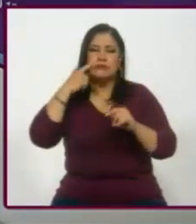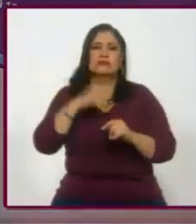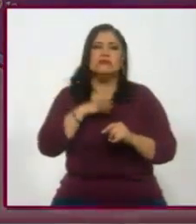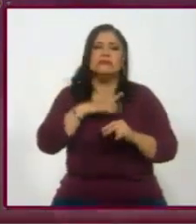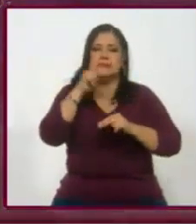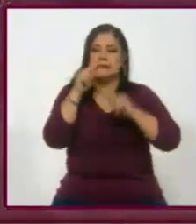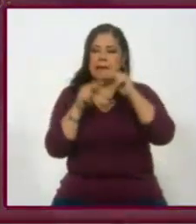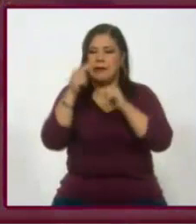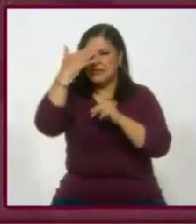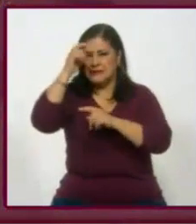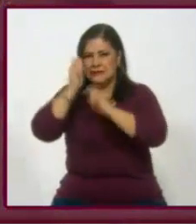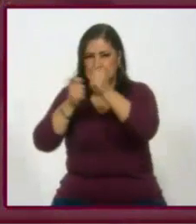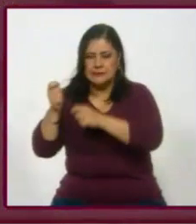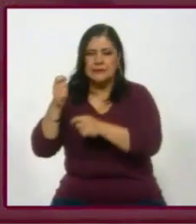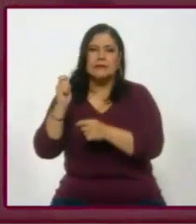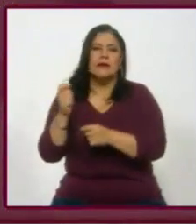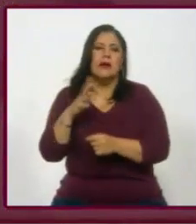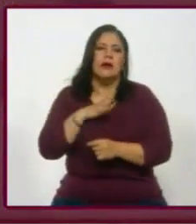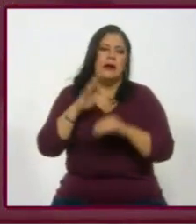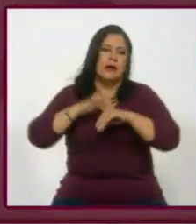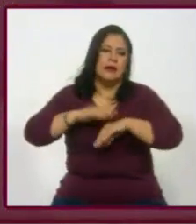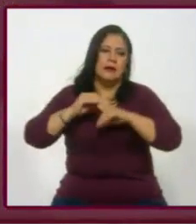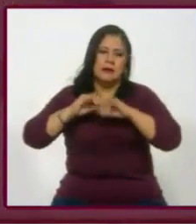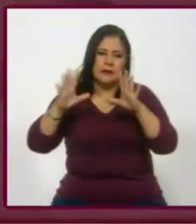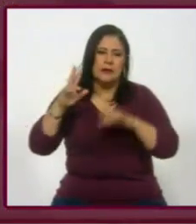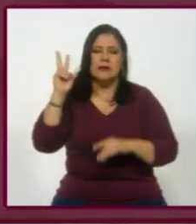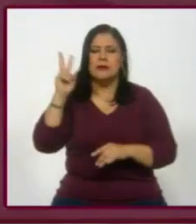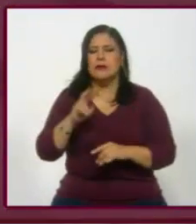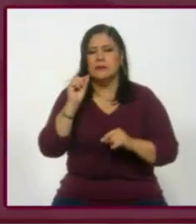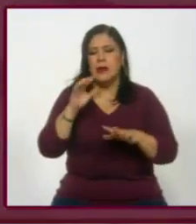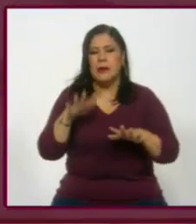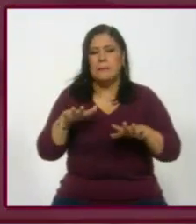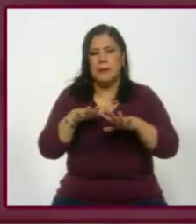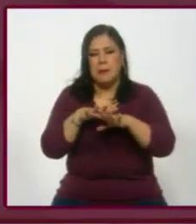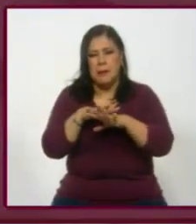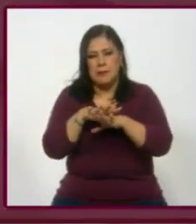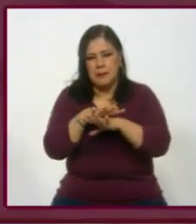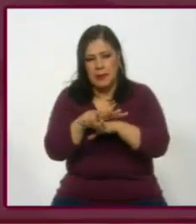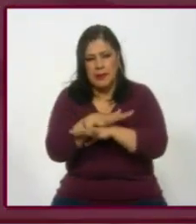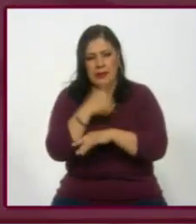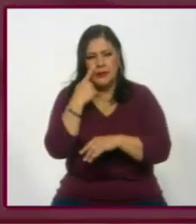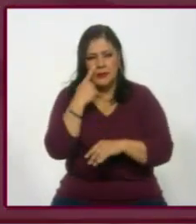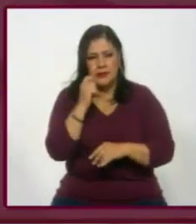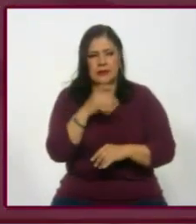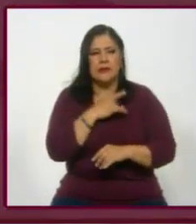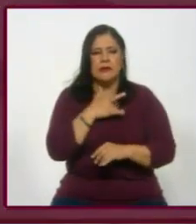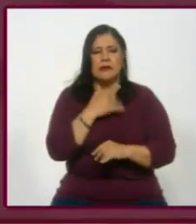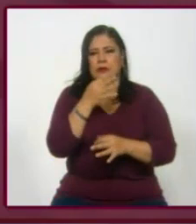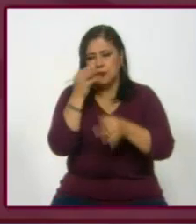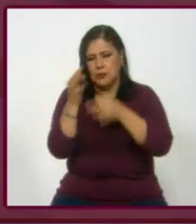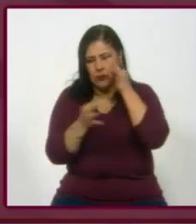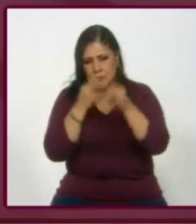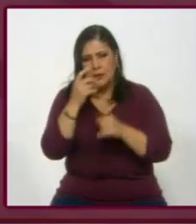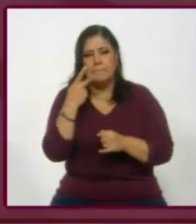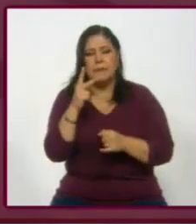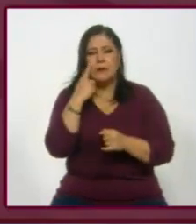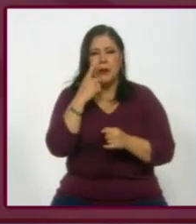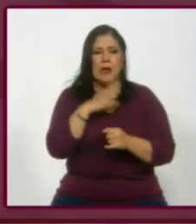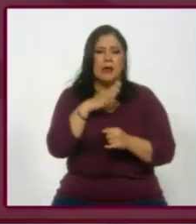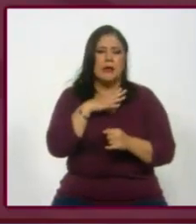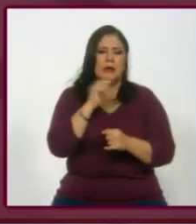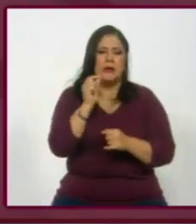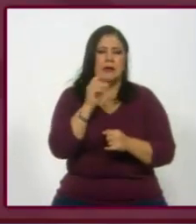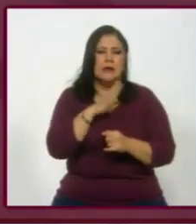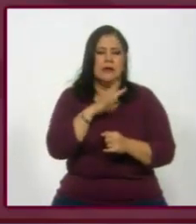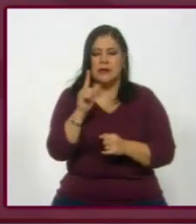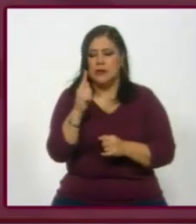conocimiento. Obviamente, van cambiando en el espectro, como dices, noticioso, pero tenemos niveles de conocimiento